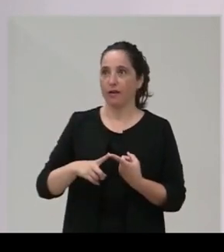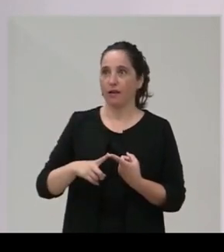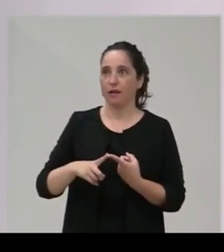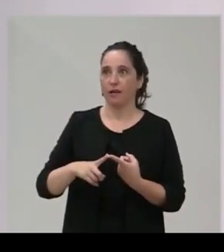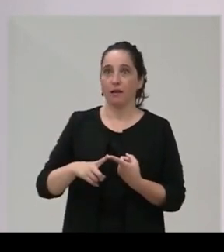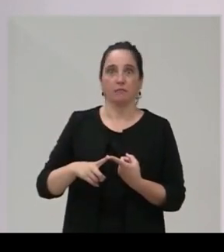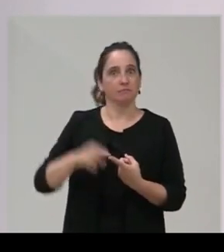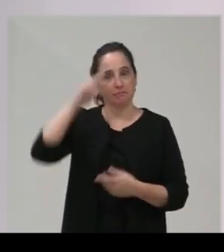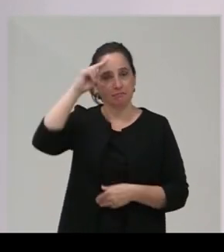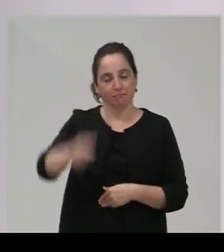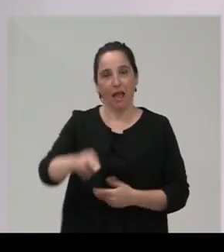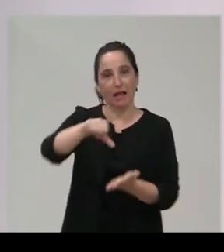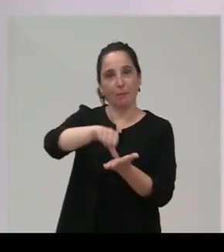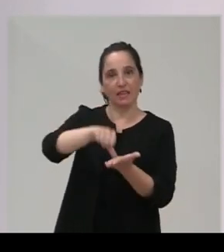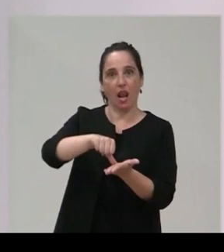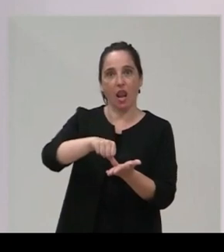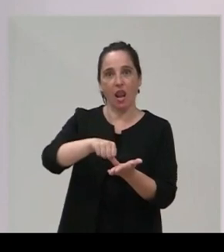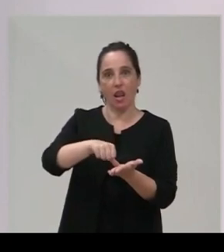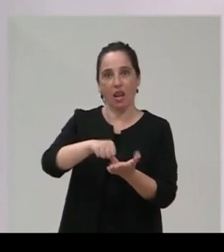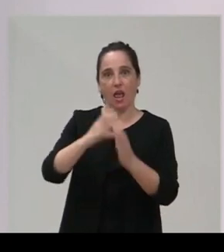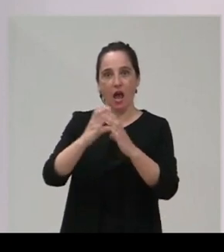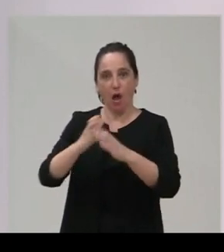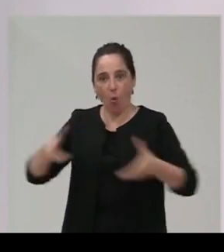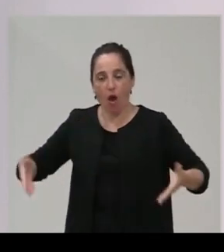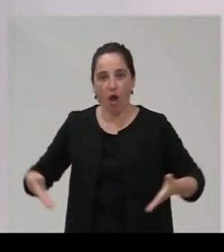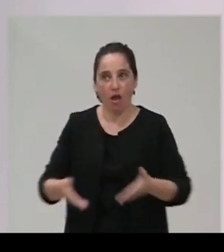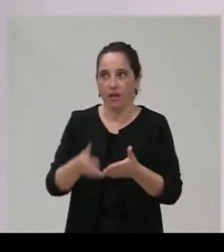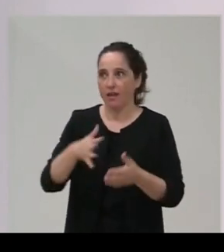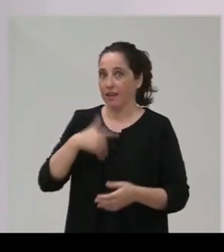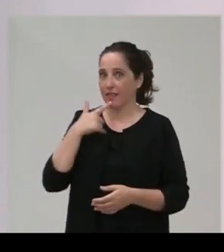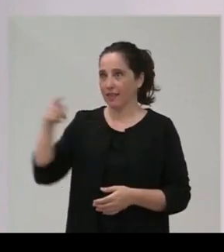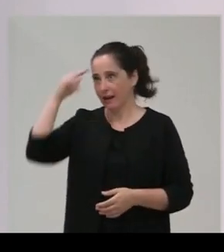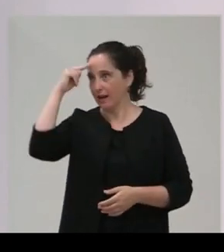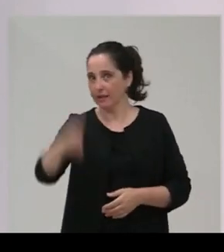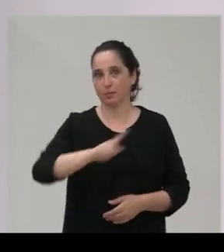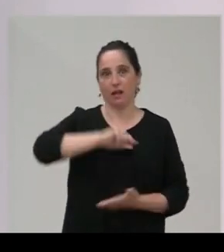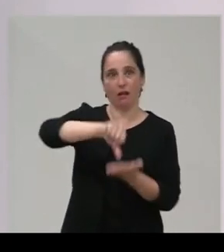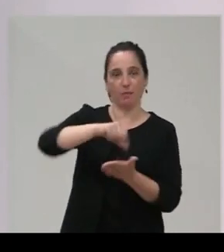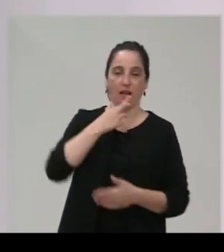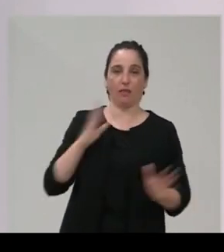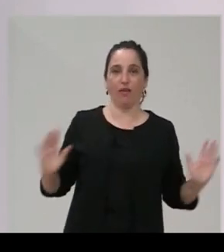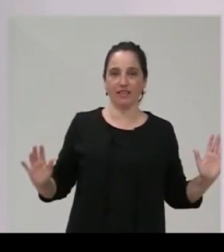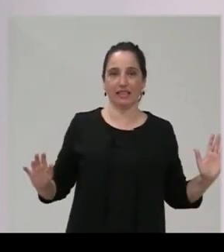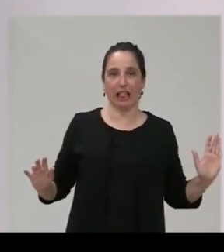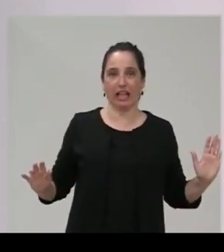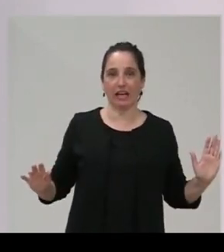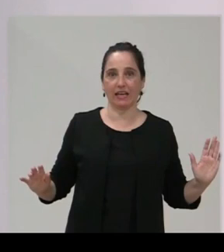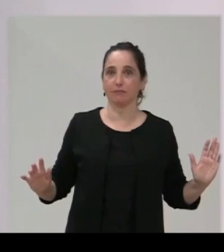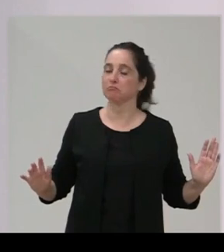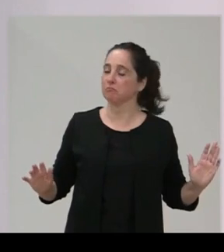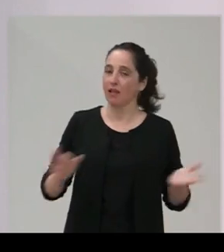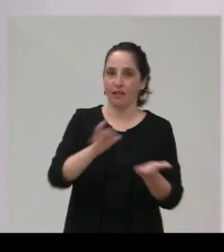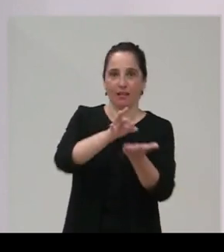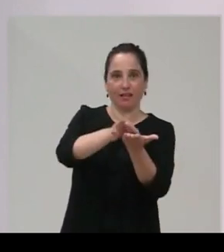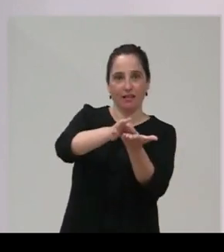carta de capitalidad el Tritubo que es la conducción supramunicipal al agua de Santander yo creo que es más